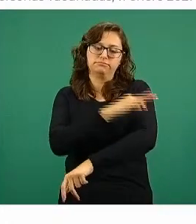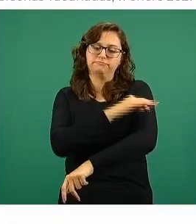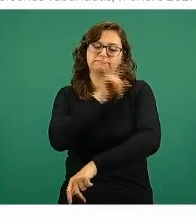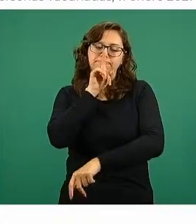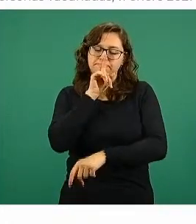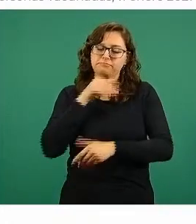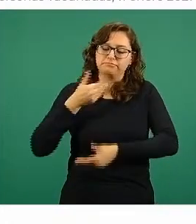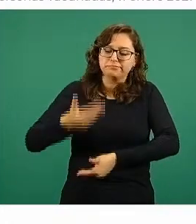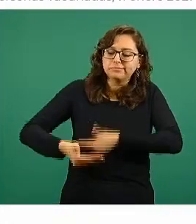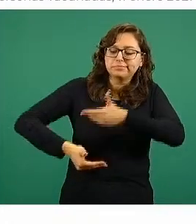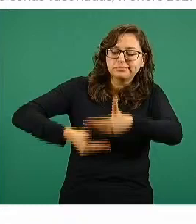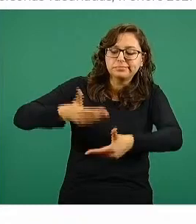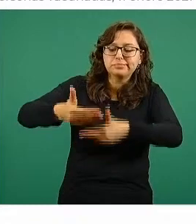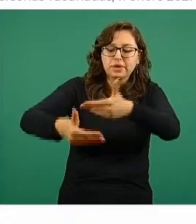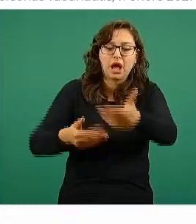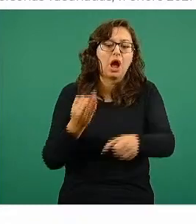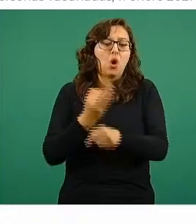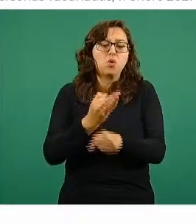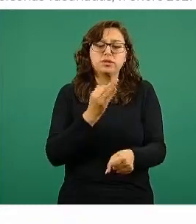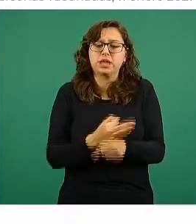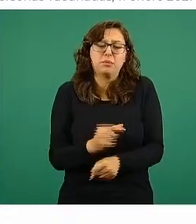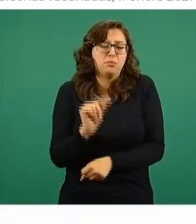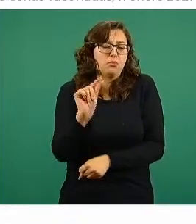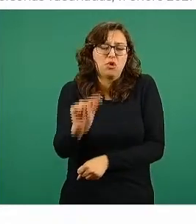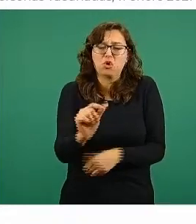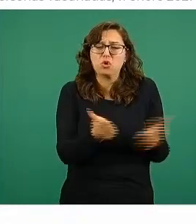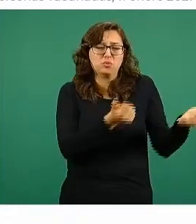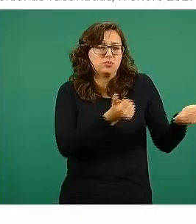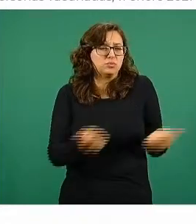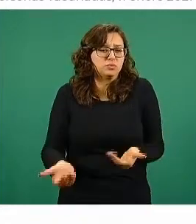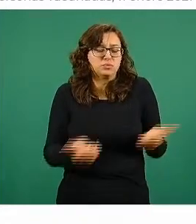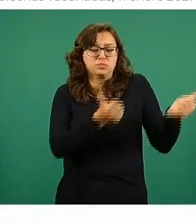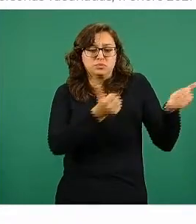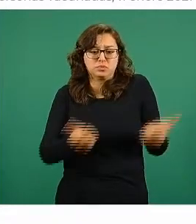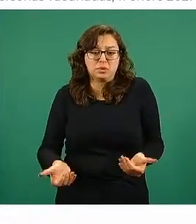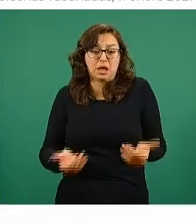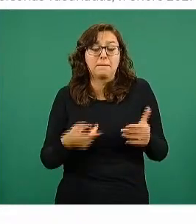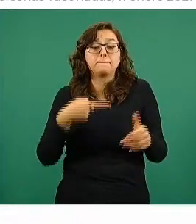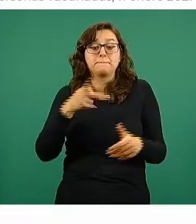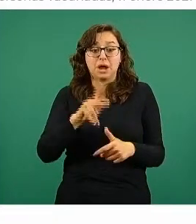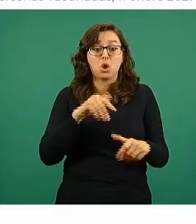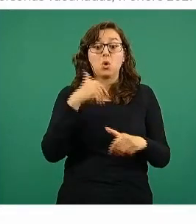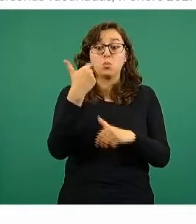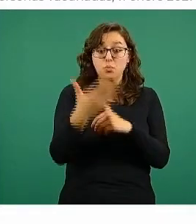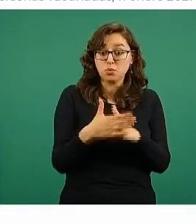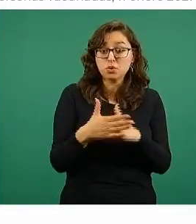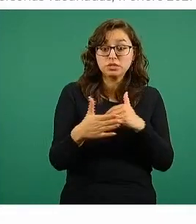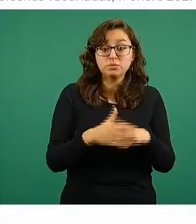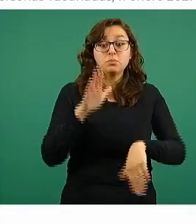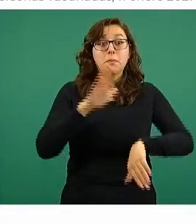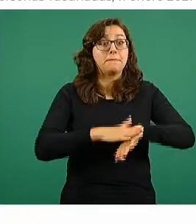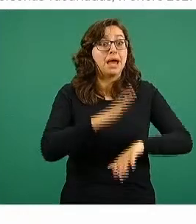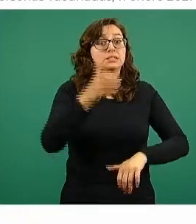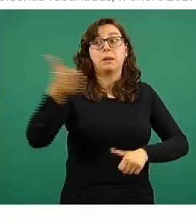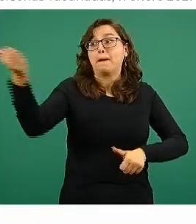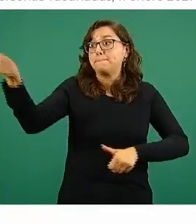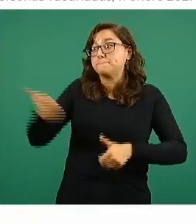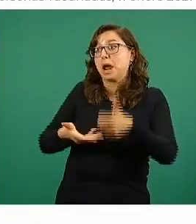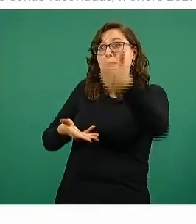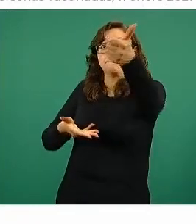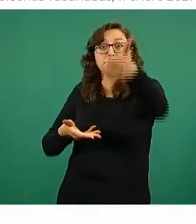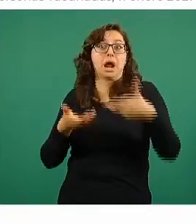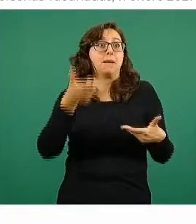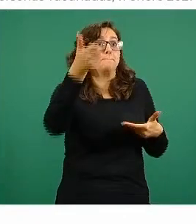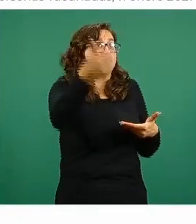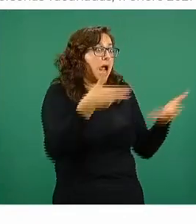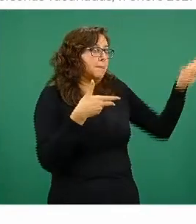embarques. Cuando ya sean múltiples embarques, tendremos que utilizar un gráfico semejante para representar la llegada de las vacunas.